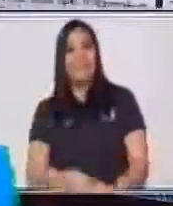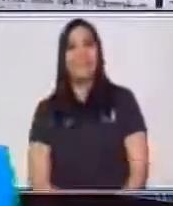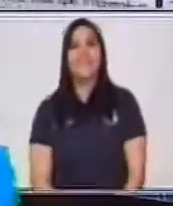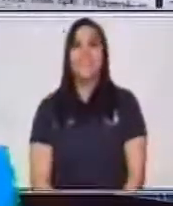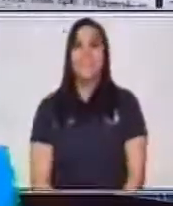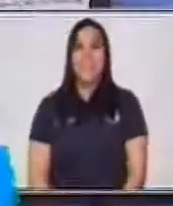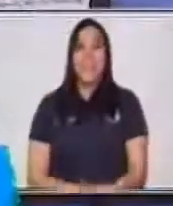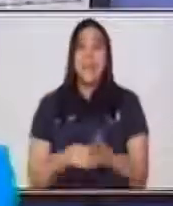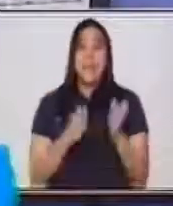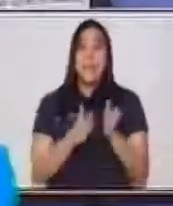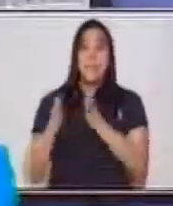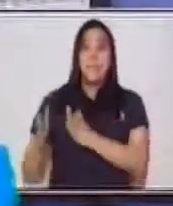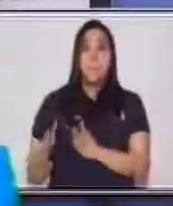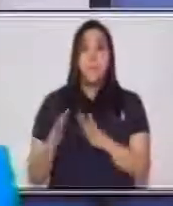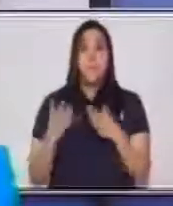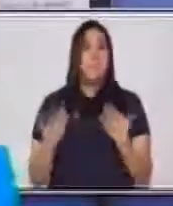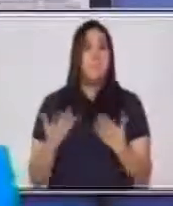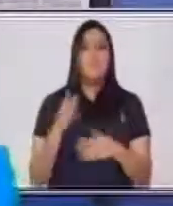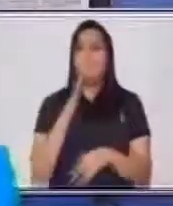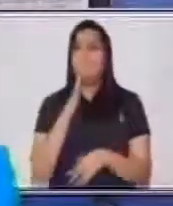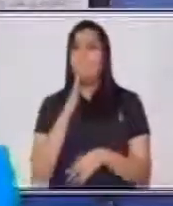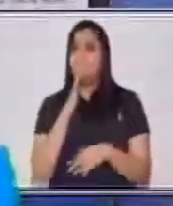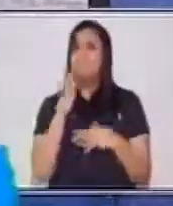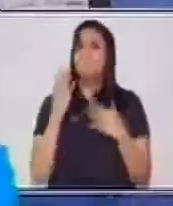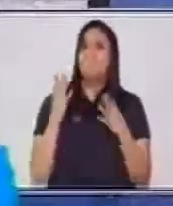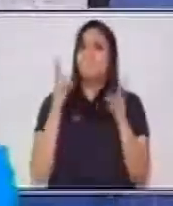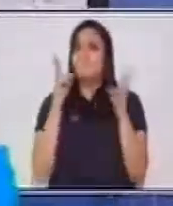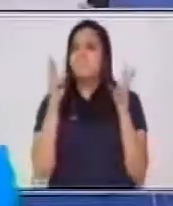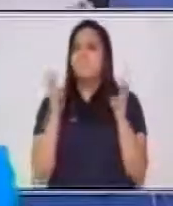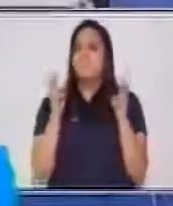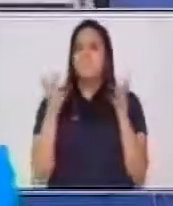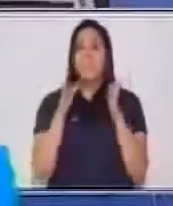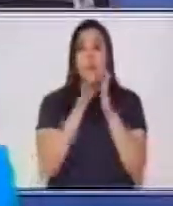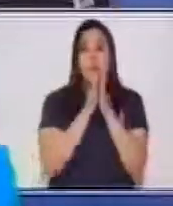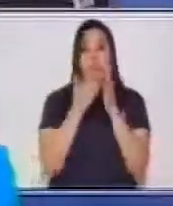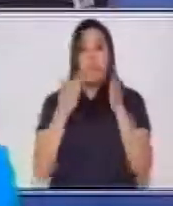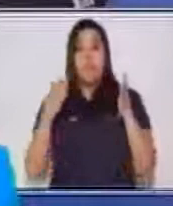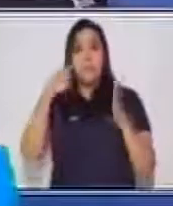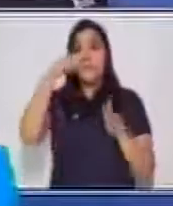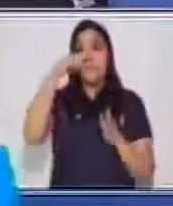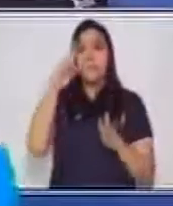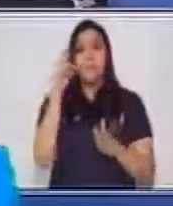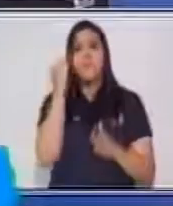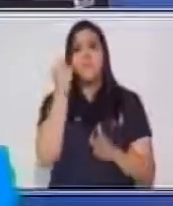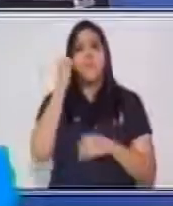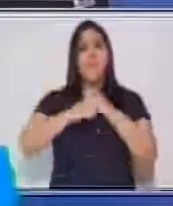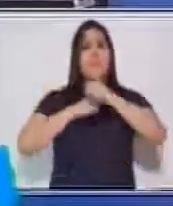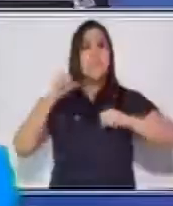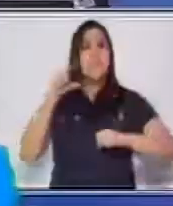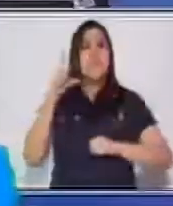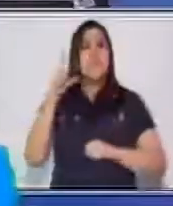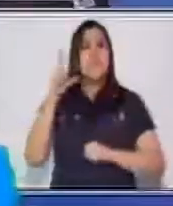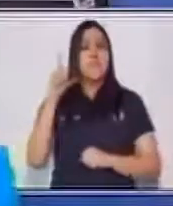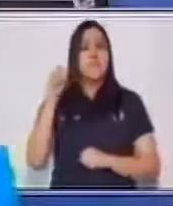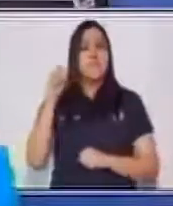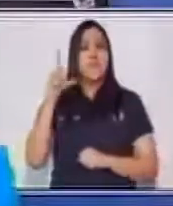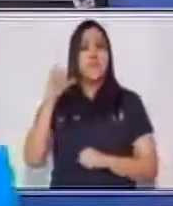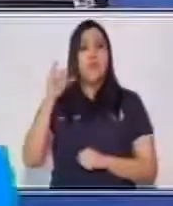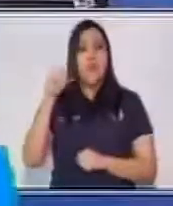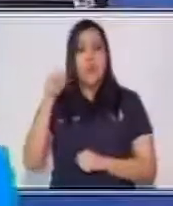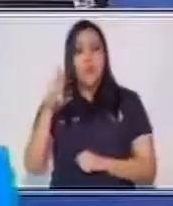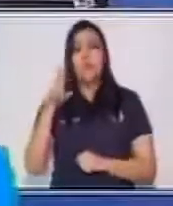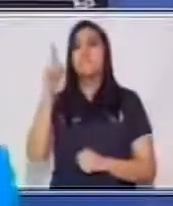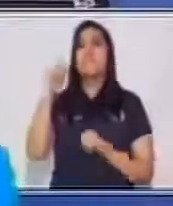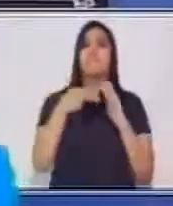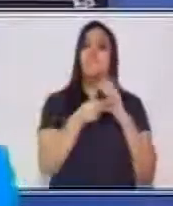Cuando hablamos del trifoliar, en algún momento me imagino que has utilizado esta herramienta como parte